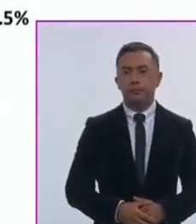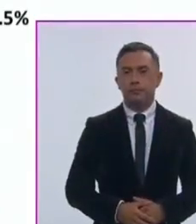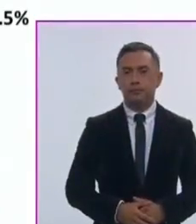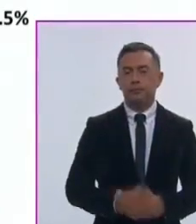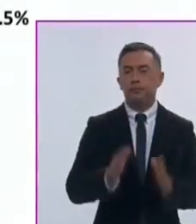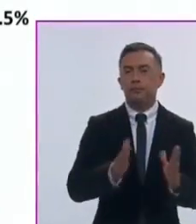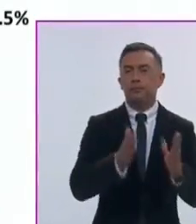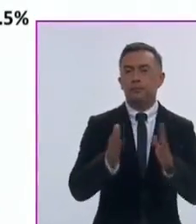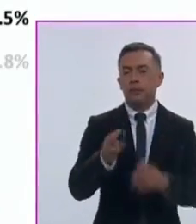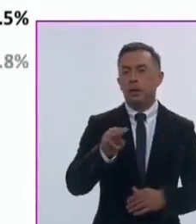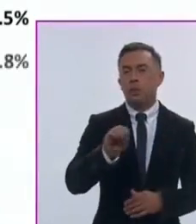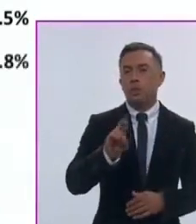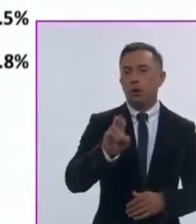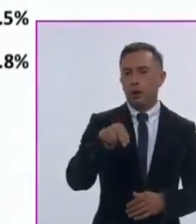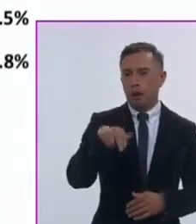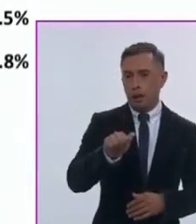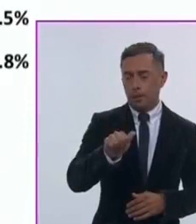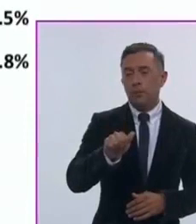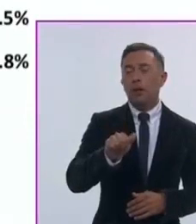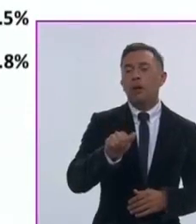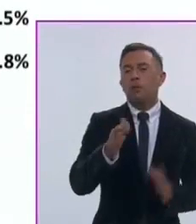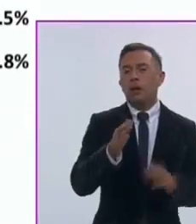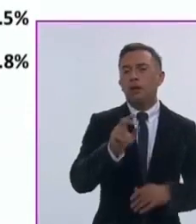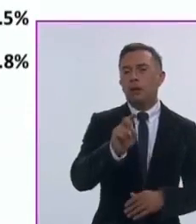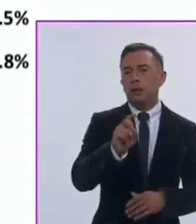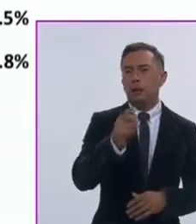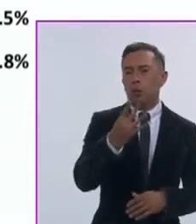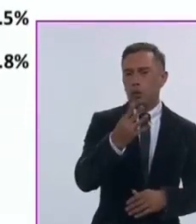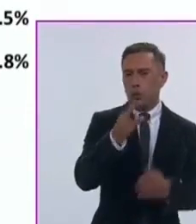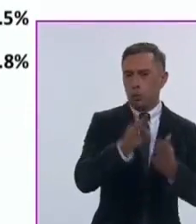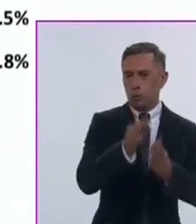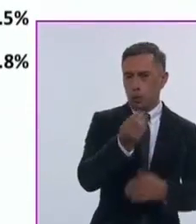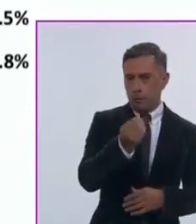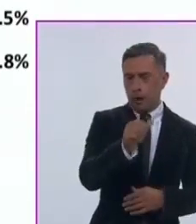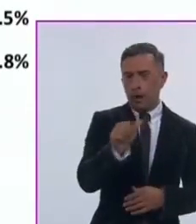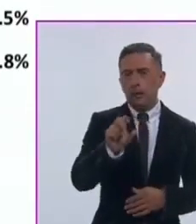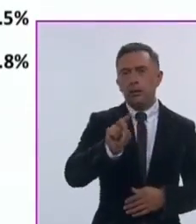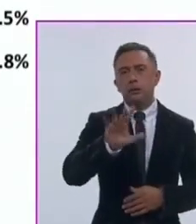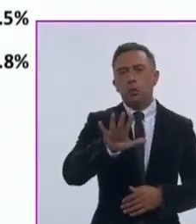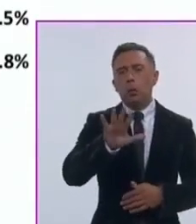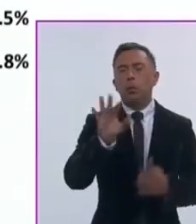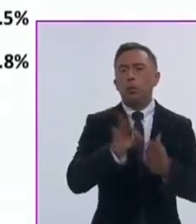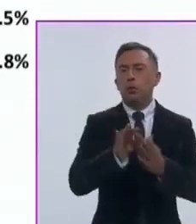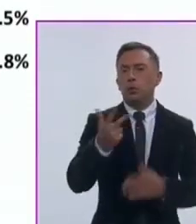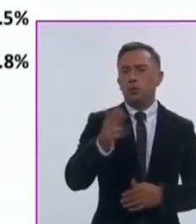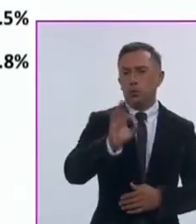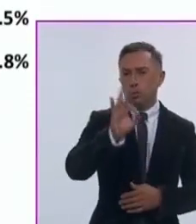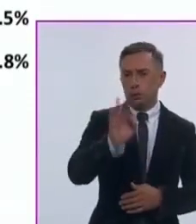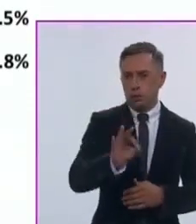Morena, entre 34.9 y 35.8 por ciento.